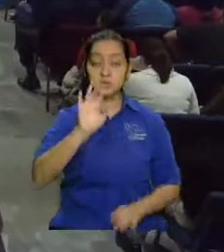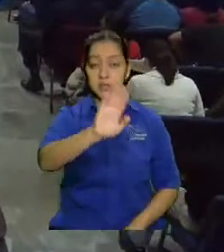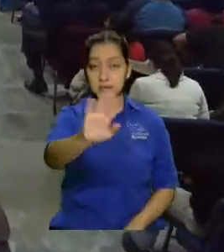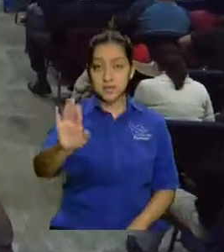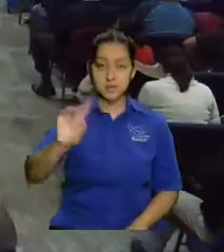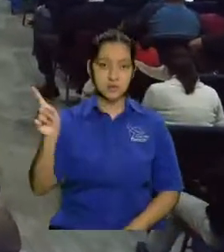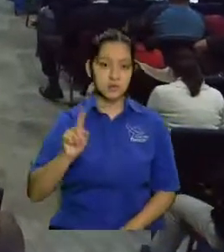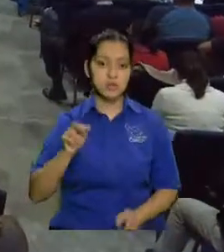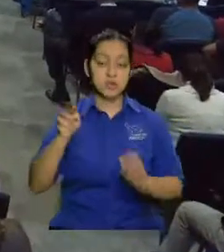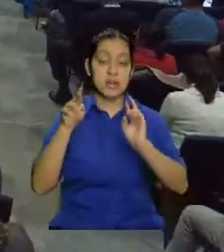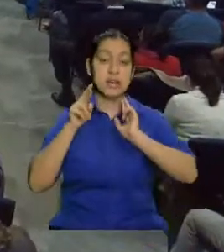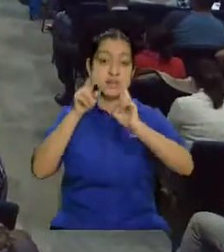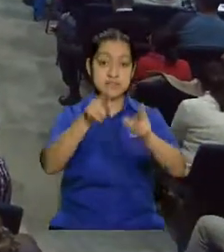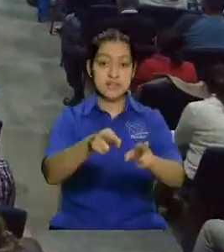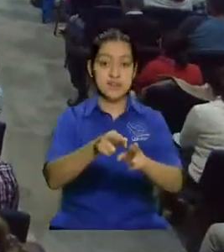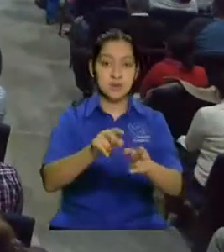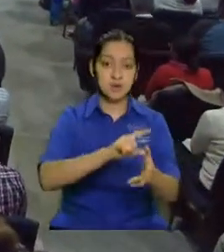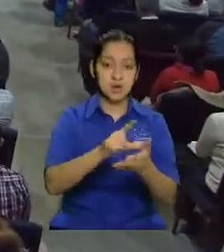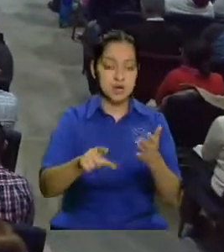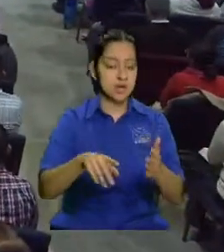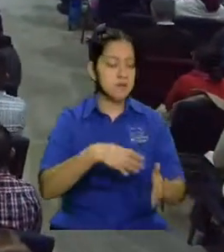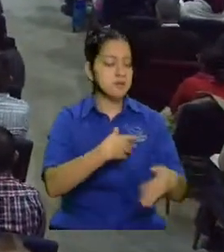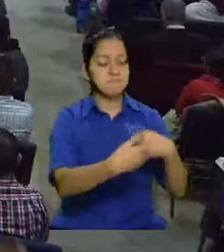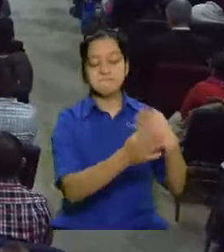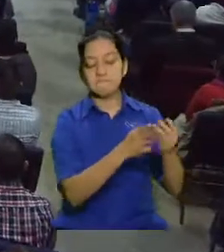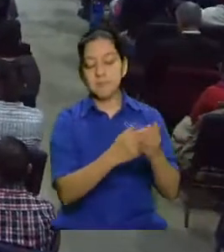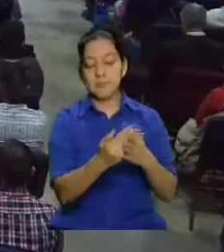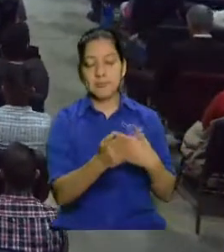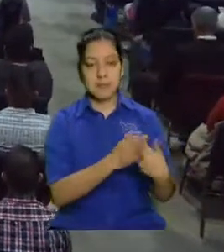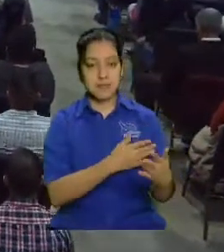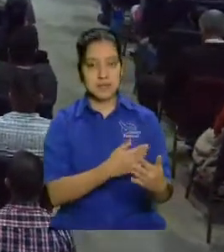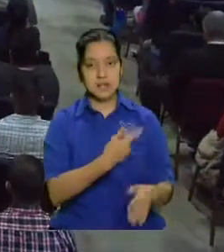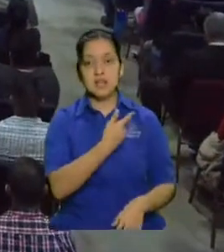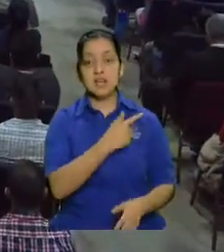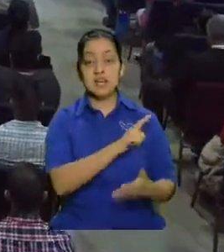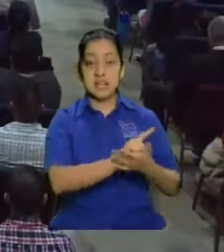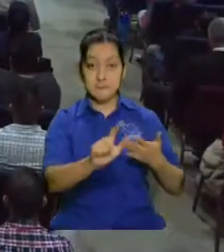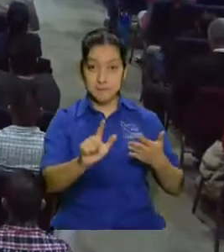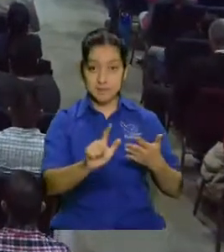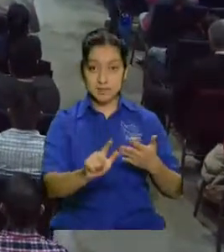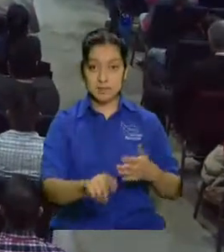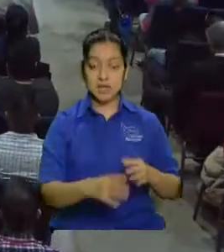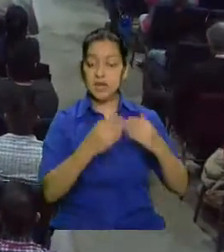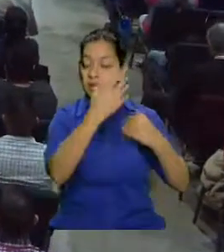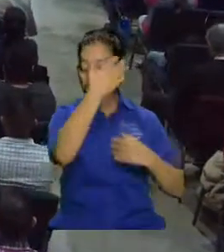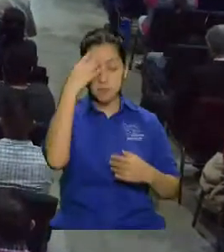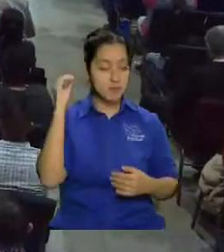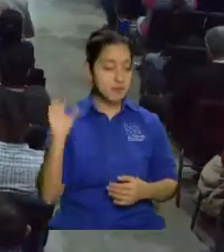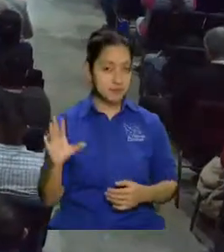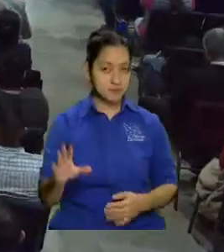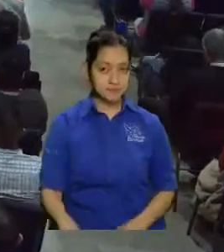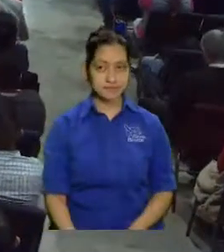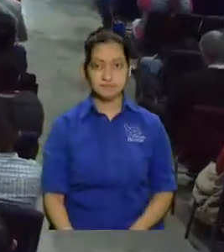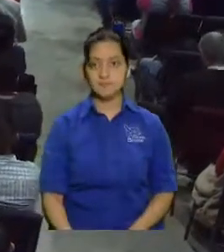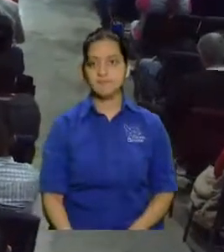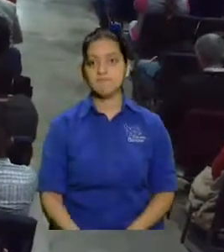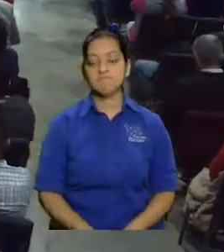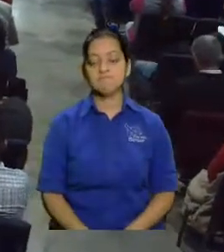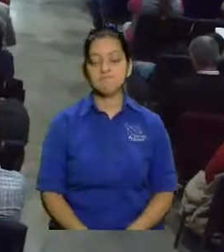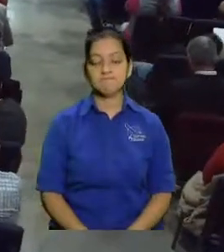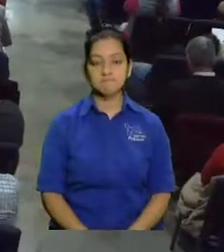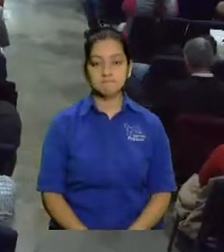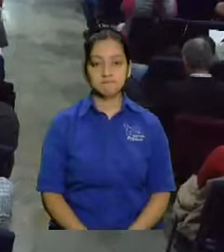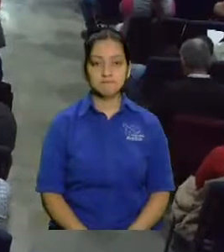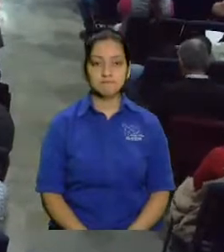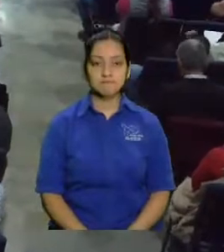pies. El castigo para ese lugar va a ser más tolerable el de su homo y gomorra en el día del juicio que para ellos.